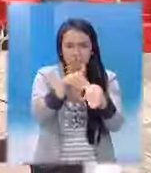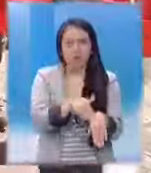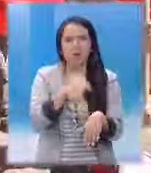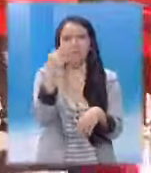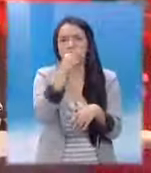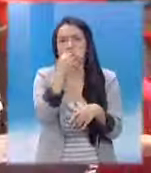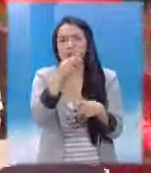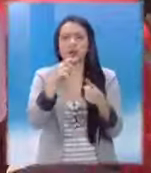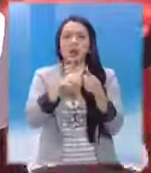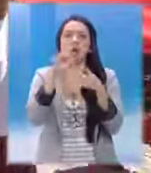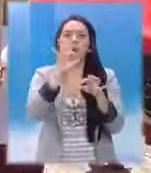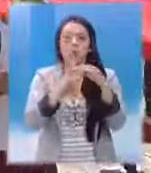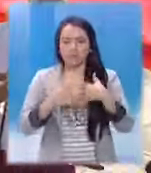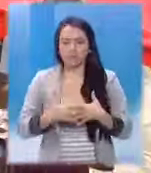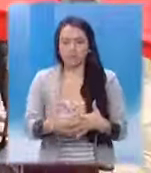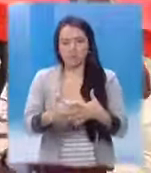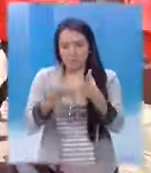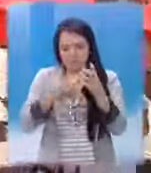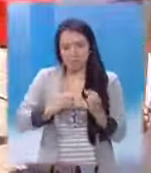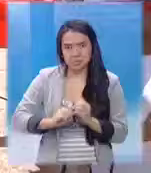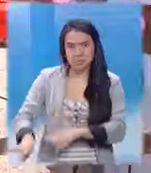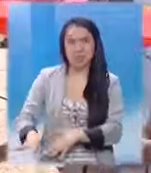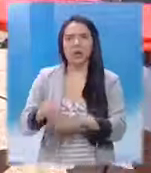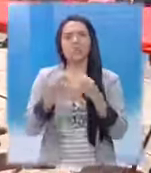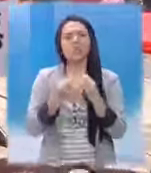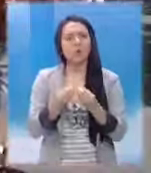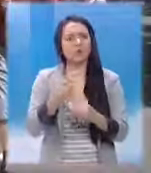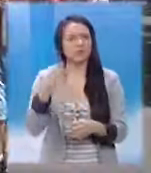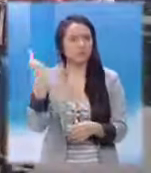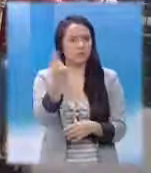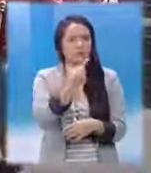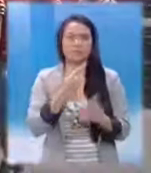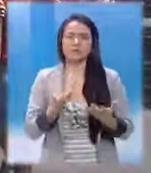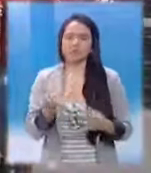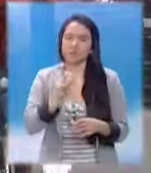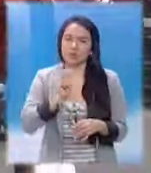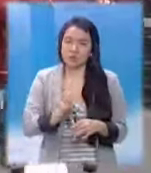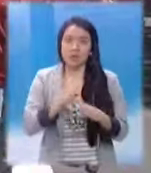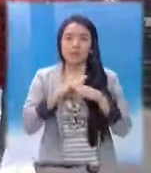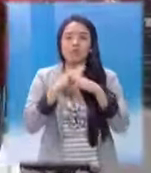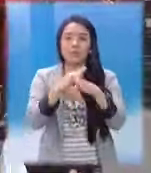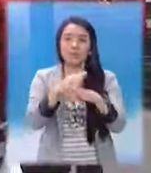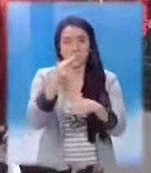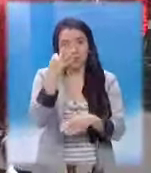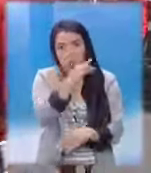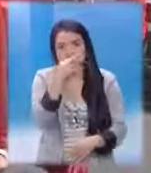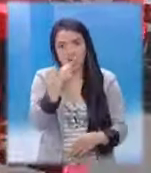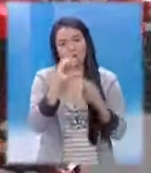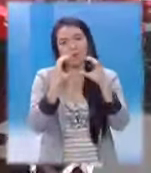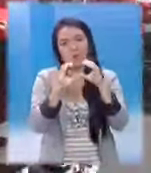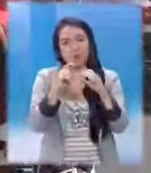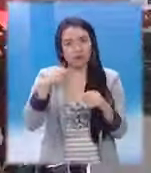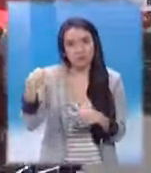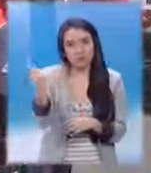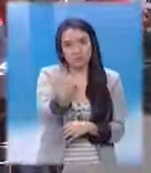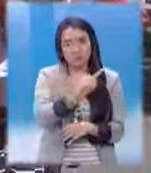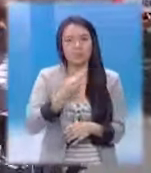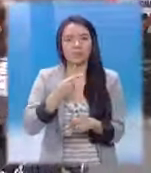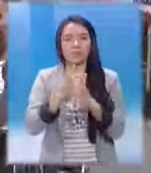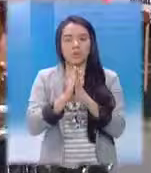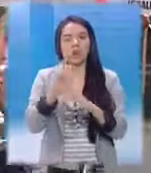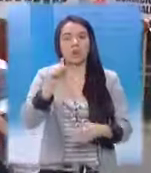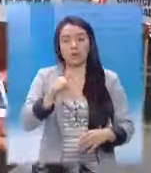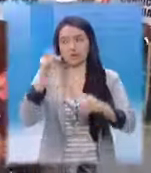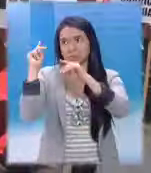embarazos en menores de edad. La caminata se inició en el obelisco, pasó por la avenida Reforma hasta llegar al Parque Central en la Zona